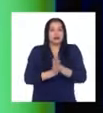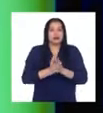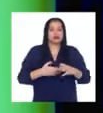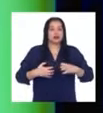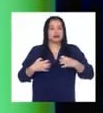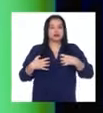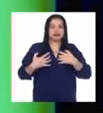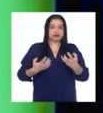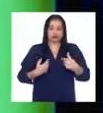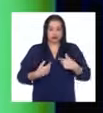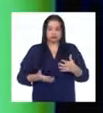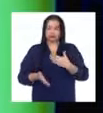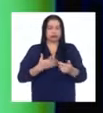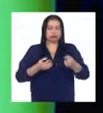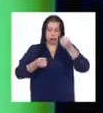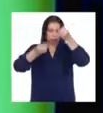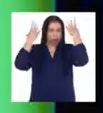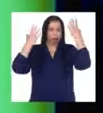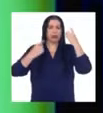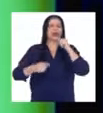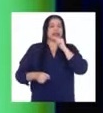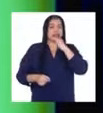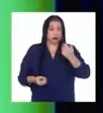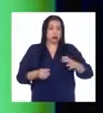que no sintiera el dolor.